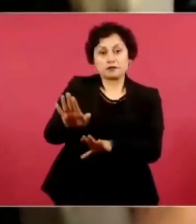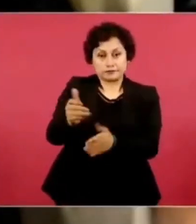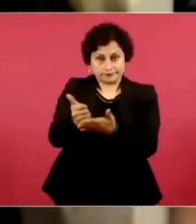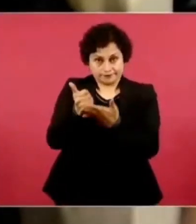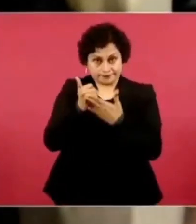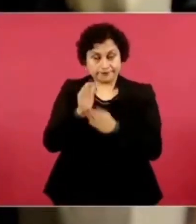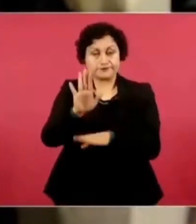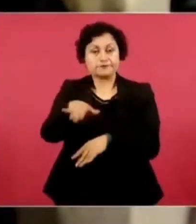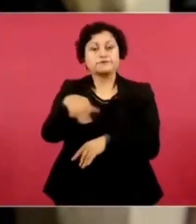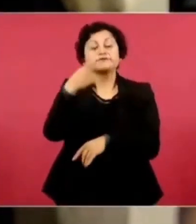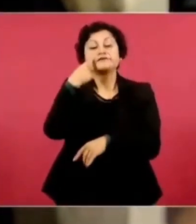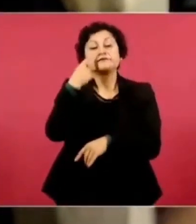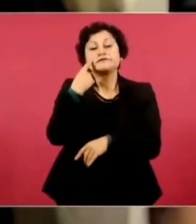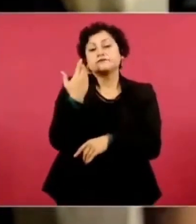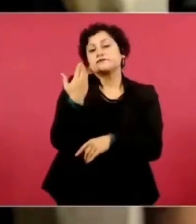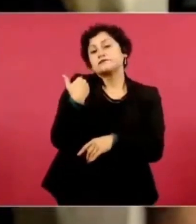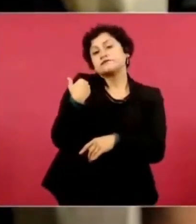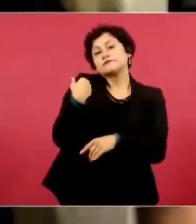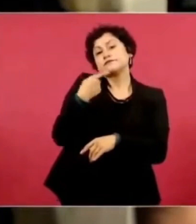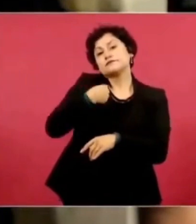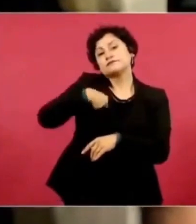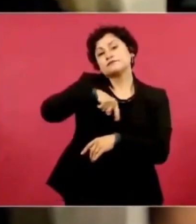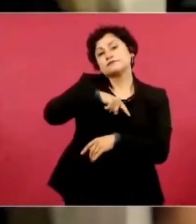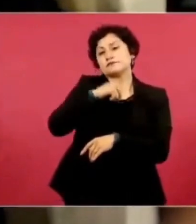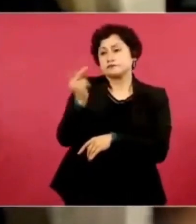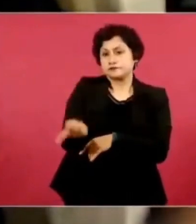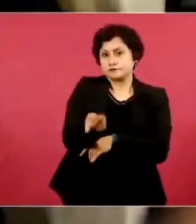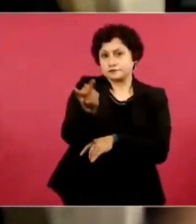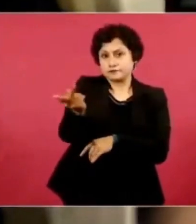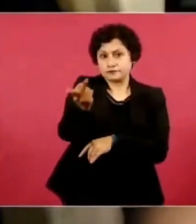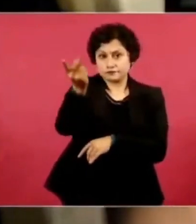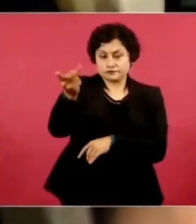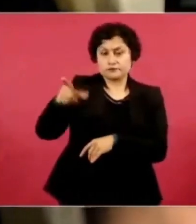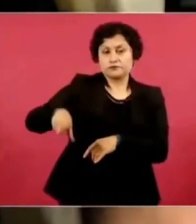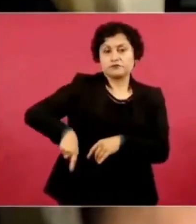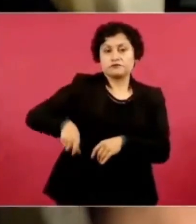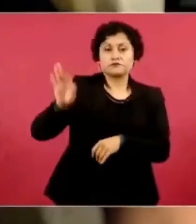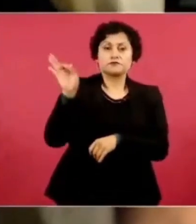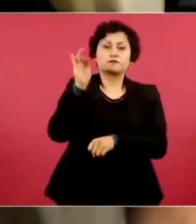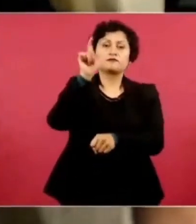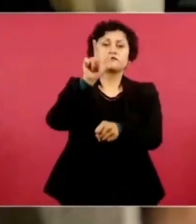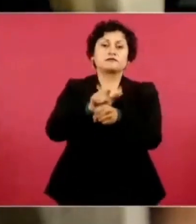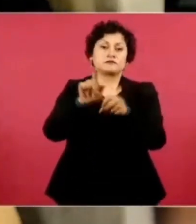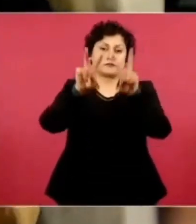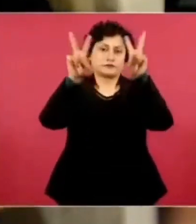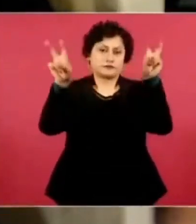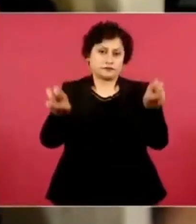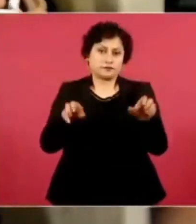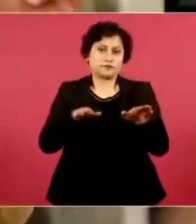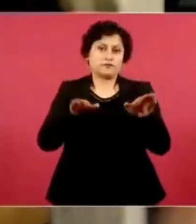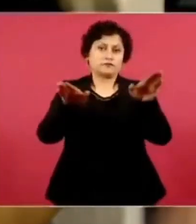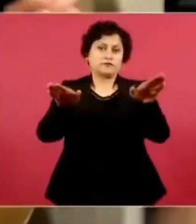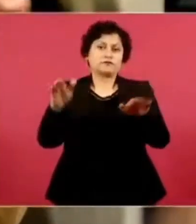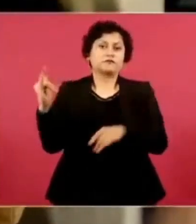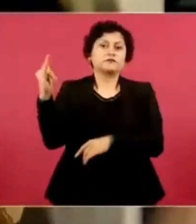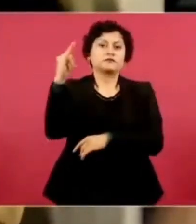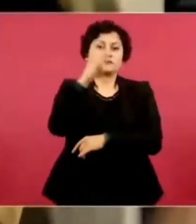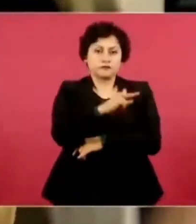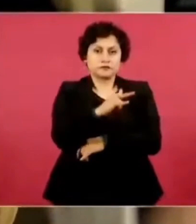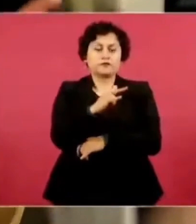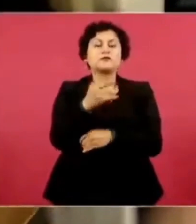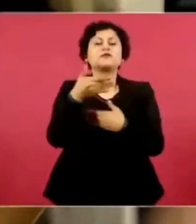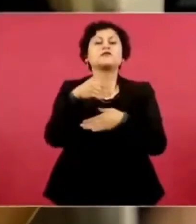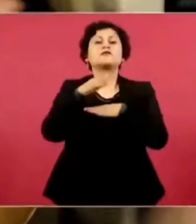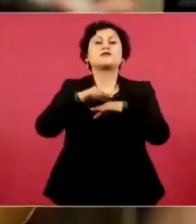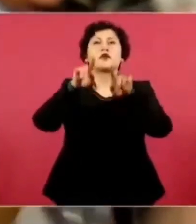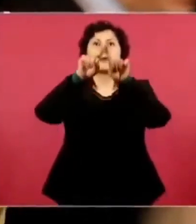Recientemente pedimos información al gobierno federal, específicamente al aeropuerto, sobre los detectores de metal, porque tenemos